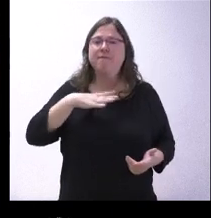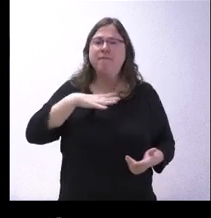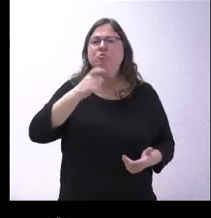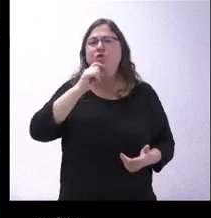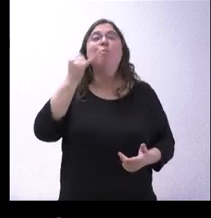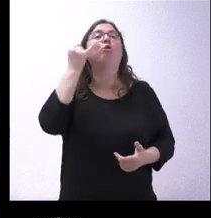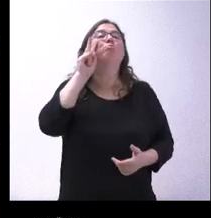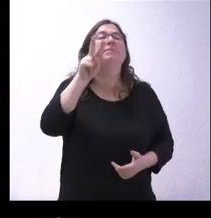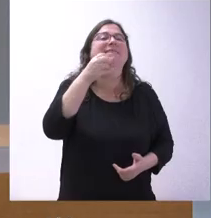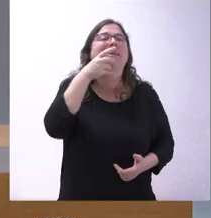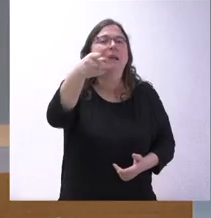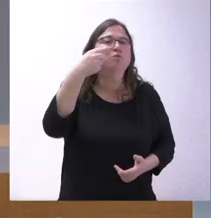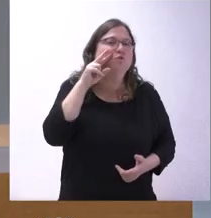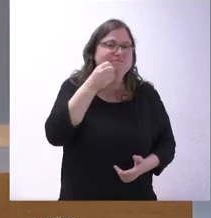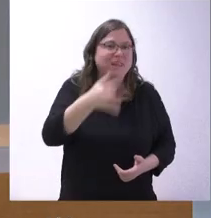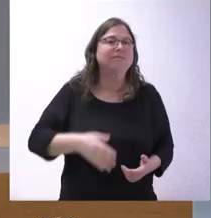temas. Muchas gracias.